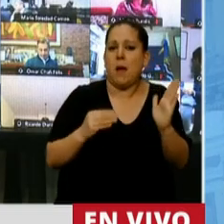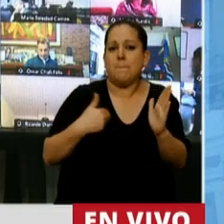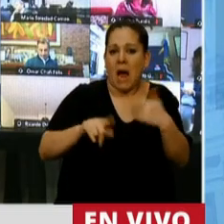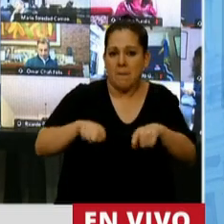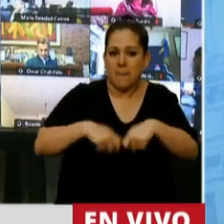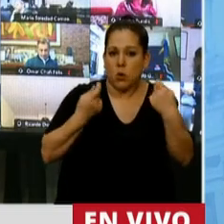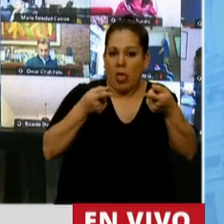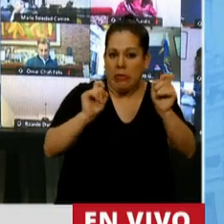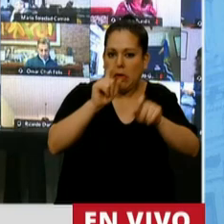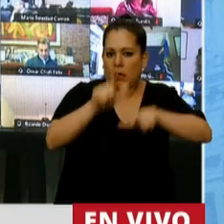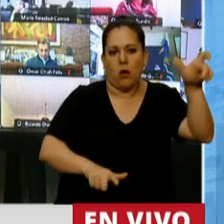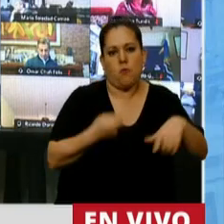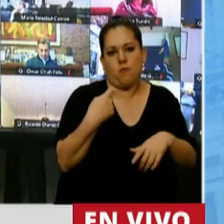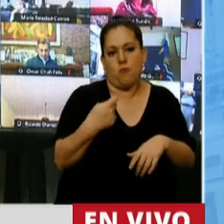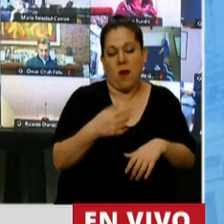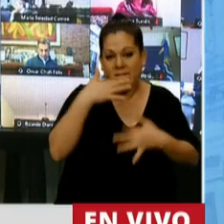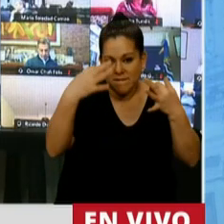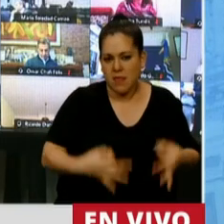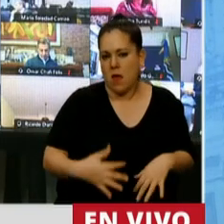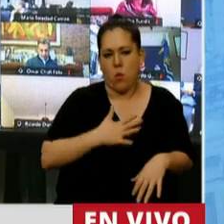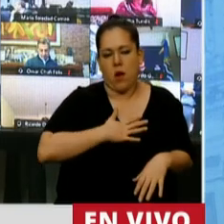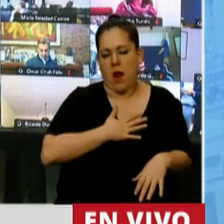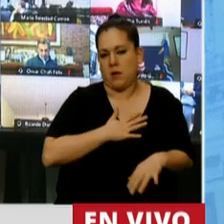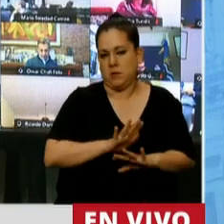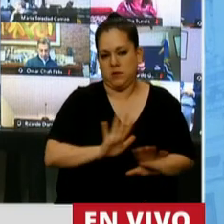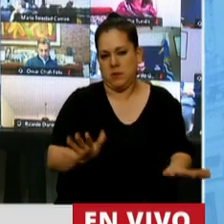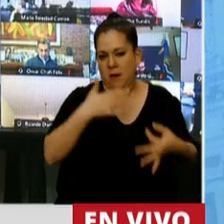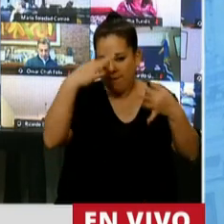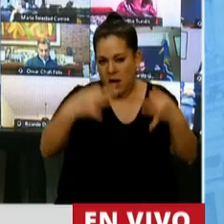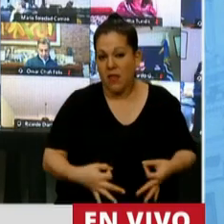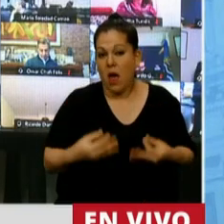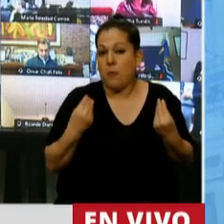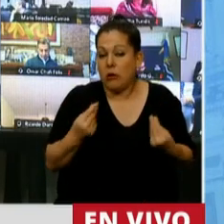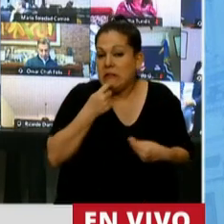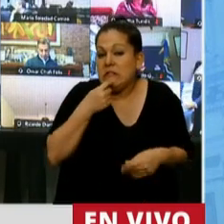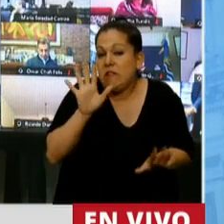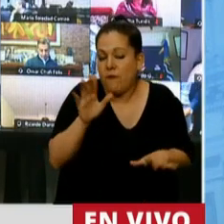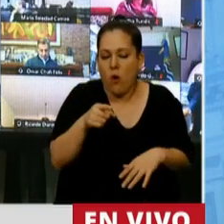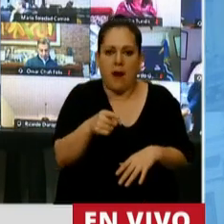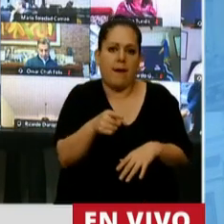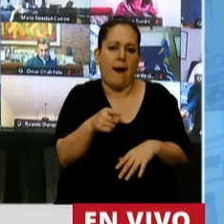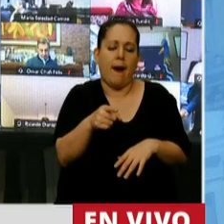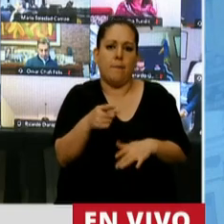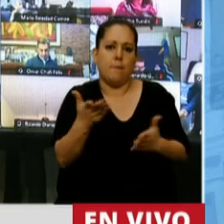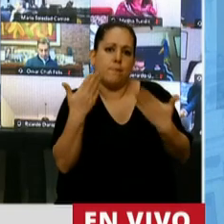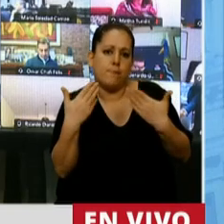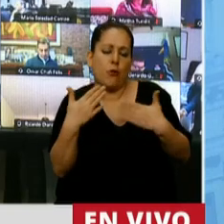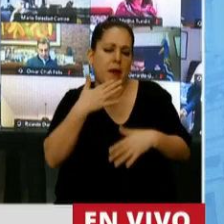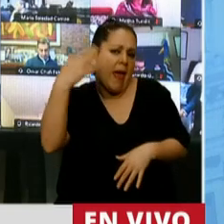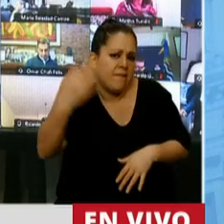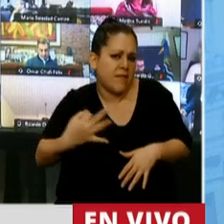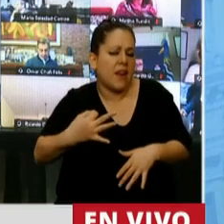los jubilados. Una verdadera lástima. Acá podría haber levantado el aplazo y podría haber hecho una verdadera